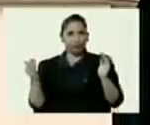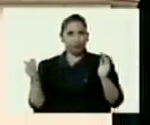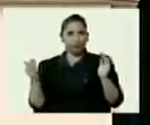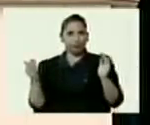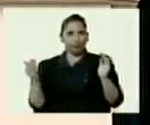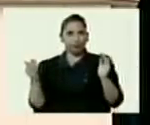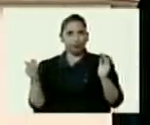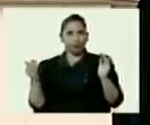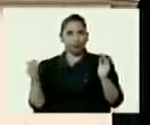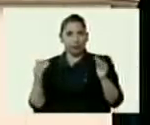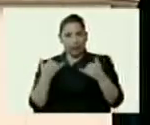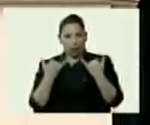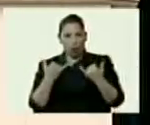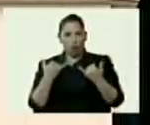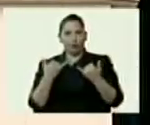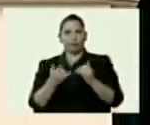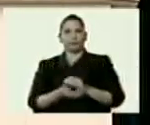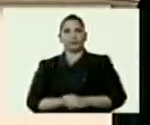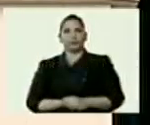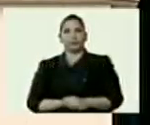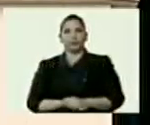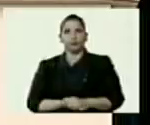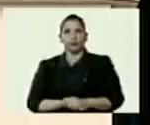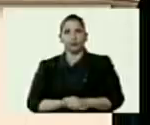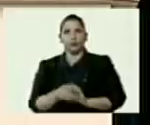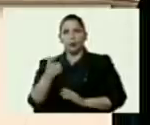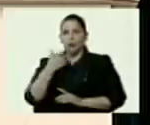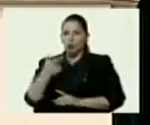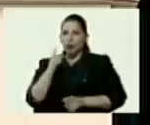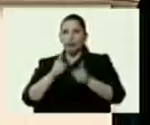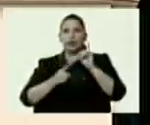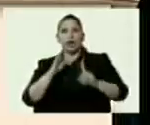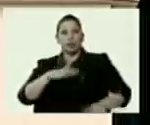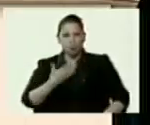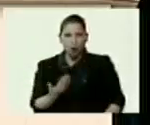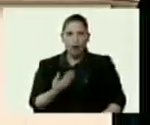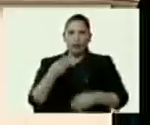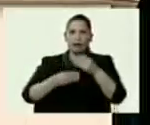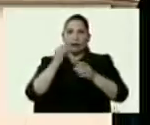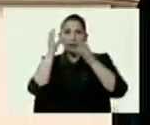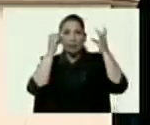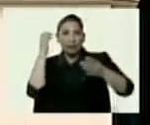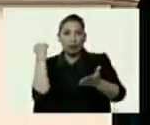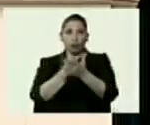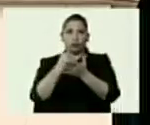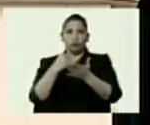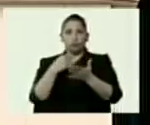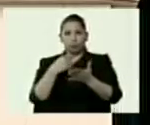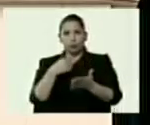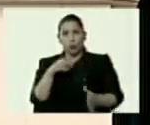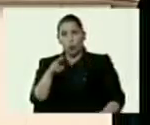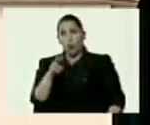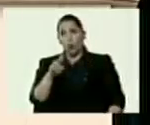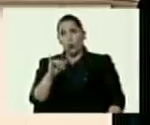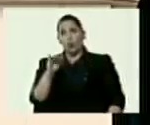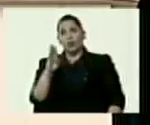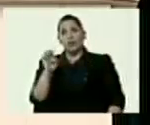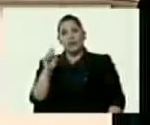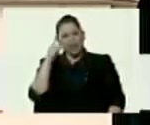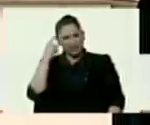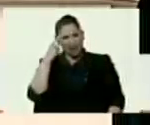Repasemos. La próxima vez busquense alguien que sepa forjar documentos. Uribe sabe, deberían buscarse Uribe